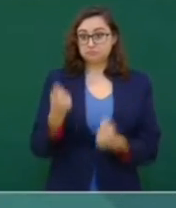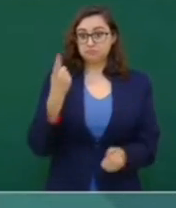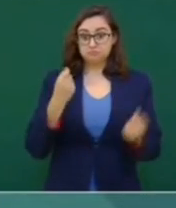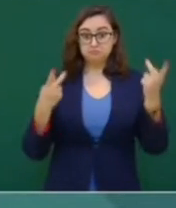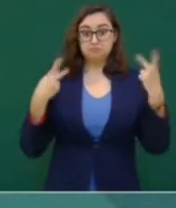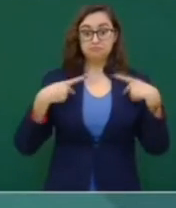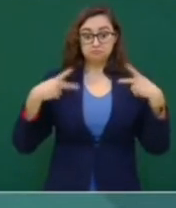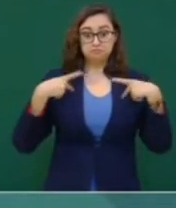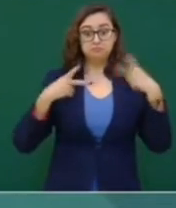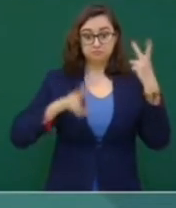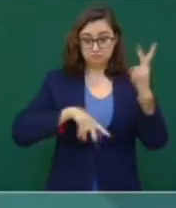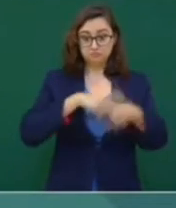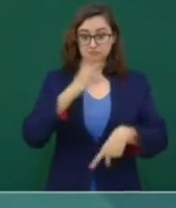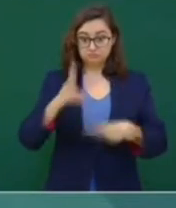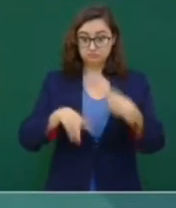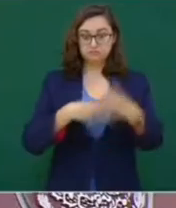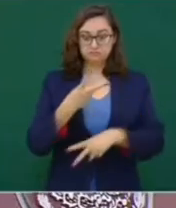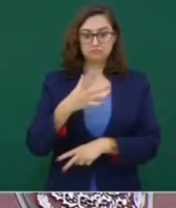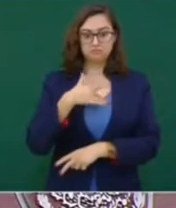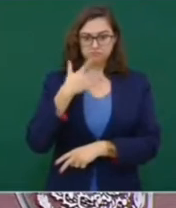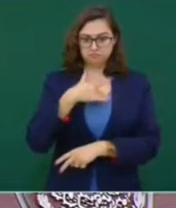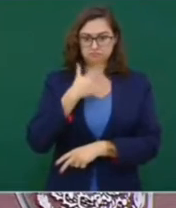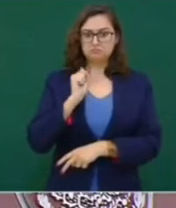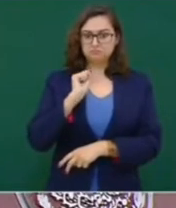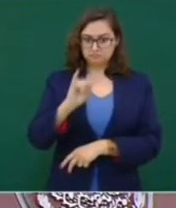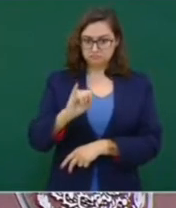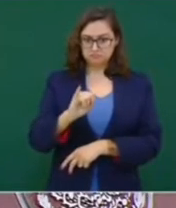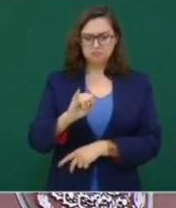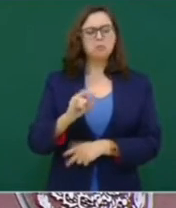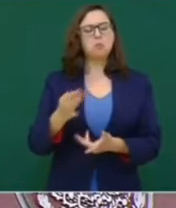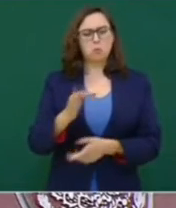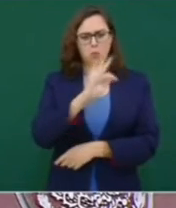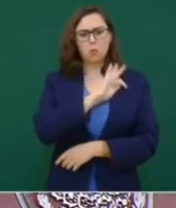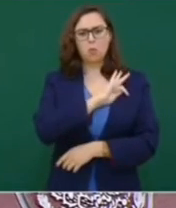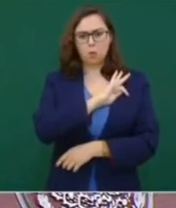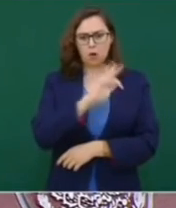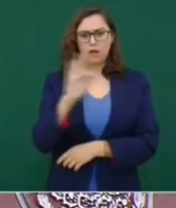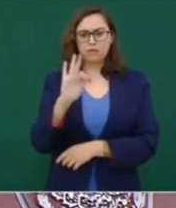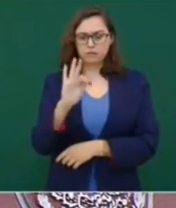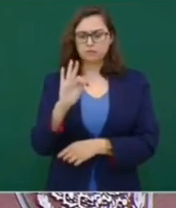protegerse aún más.